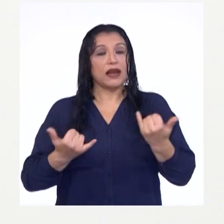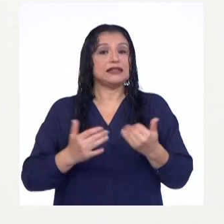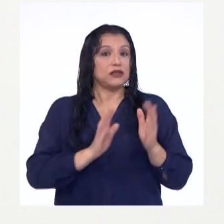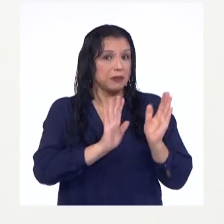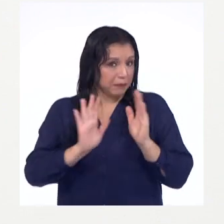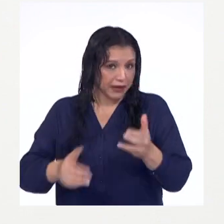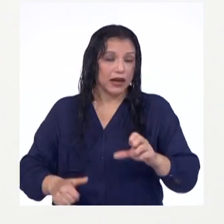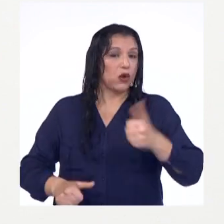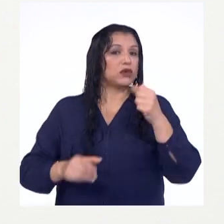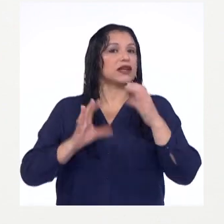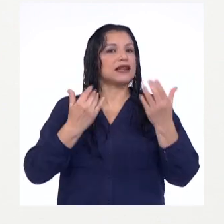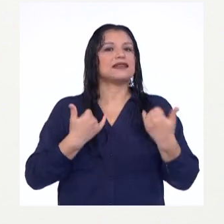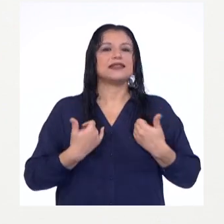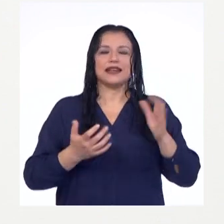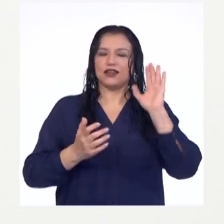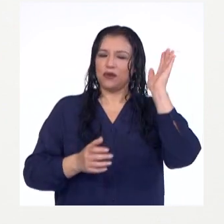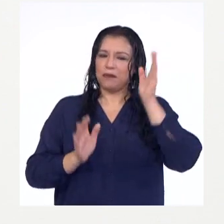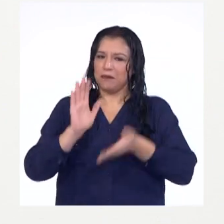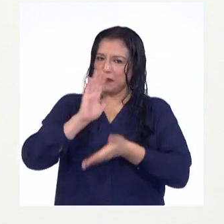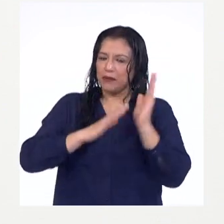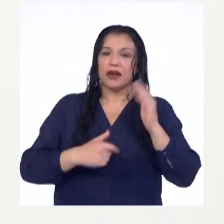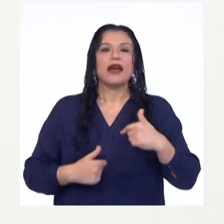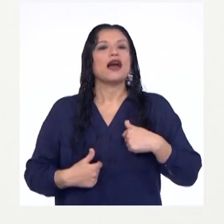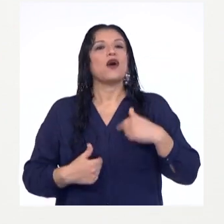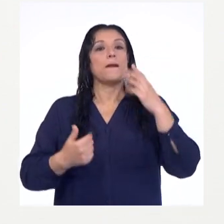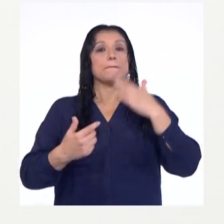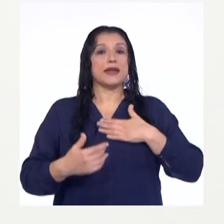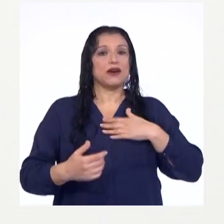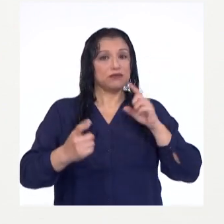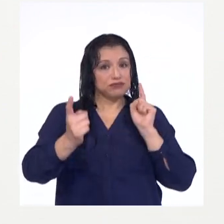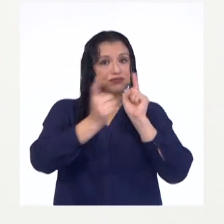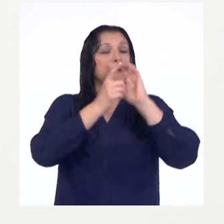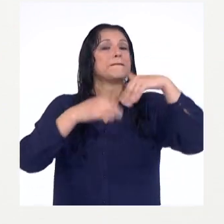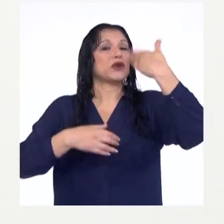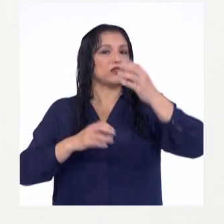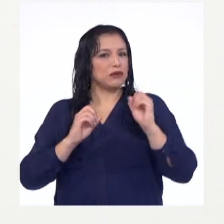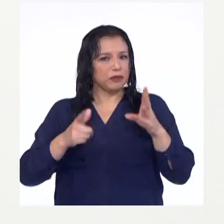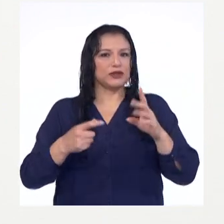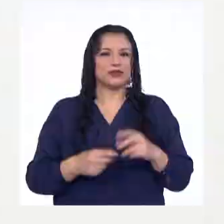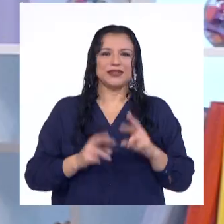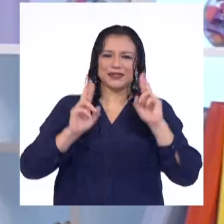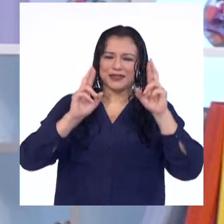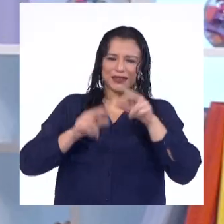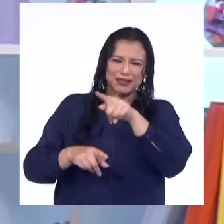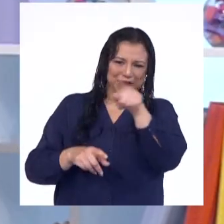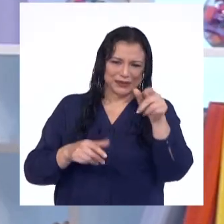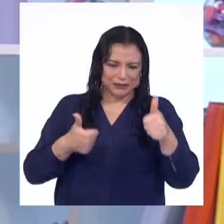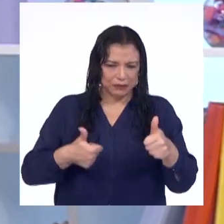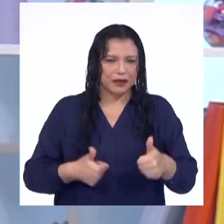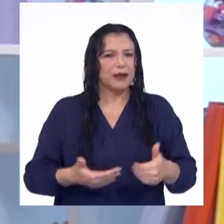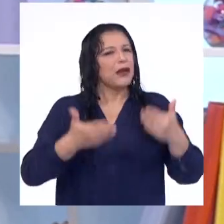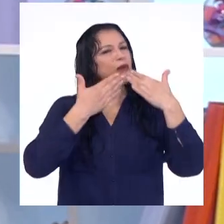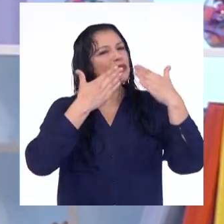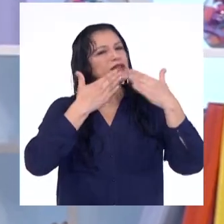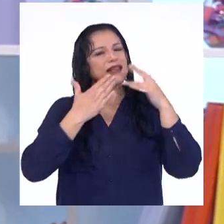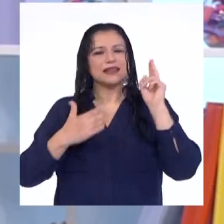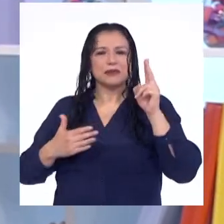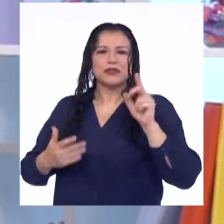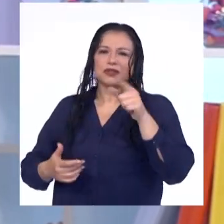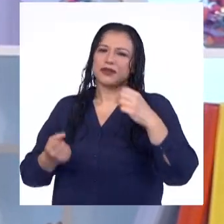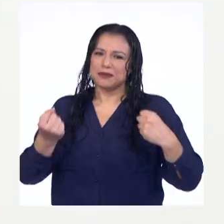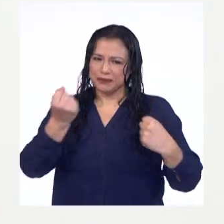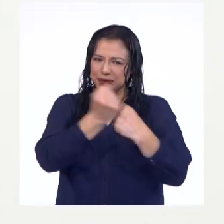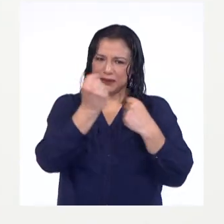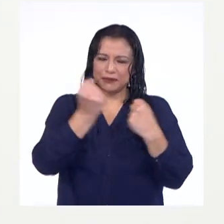clase y ahora los dejo. Conmigo será hasta otra oportunidad. Que les vaya bien. Muchas gracias, profesora, por su